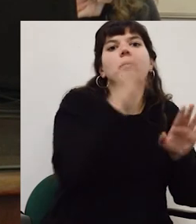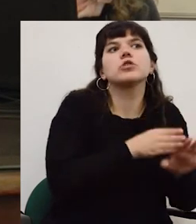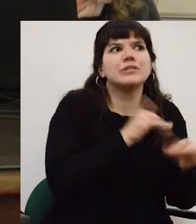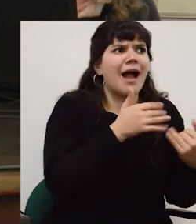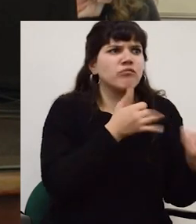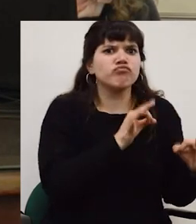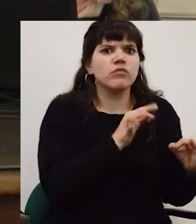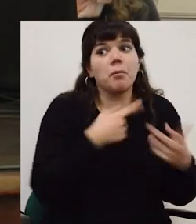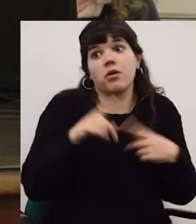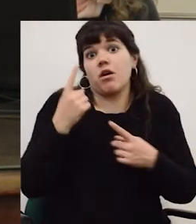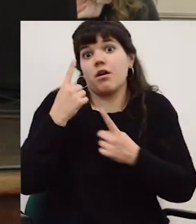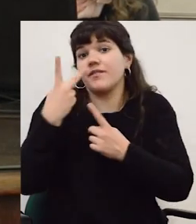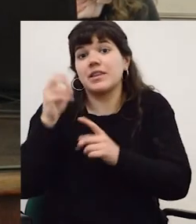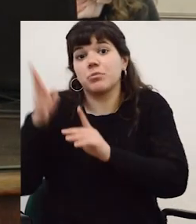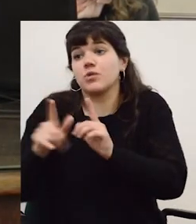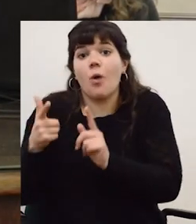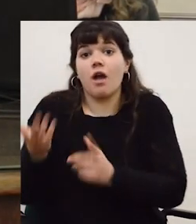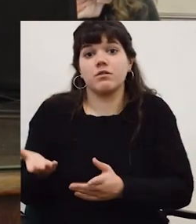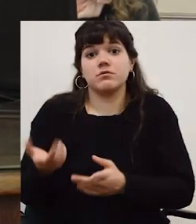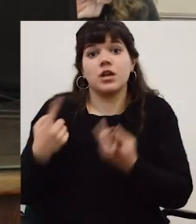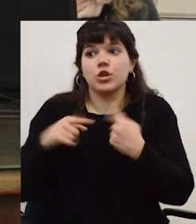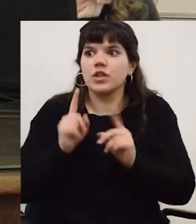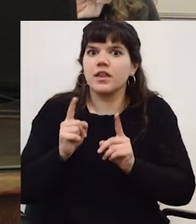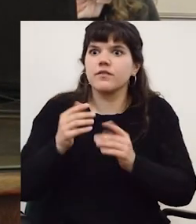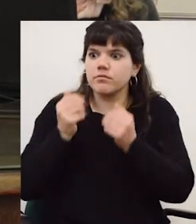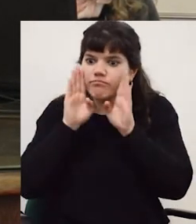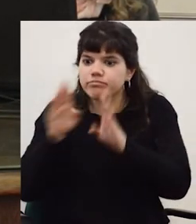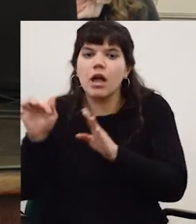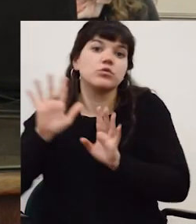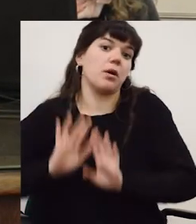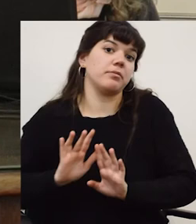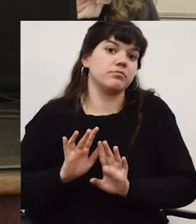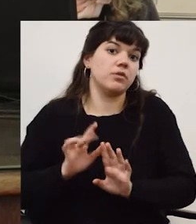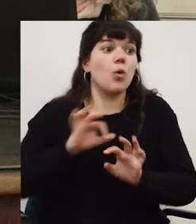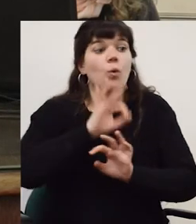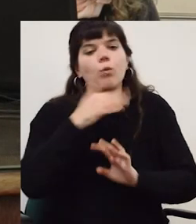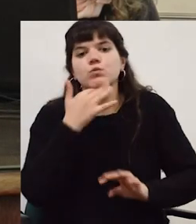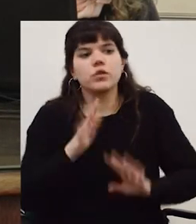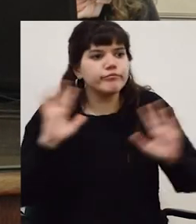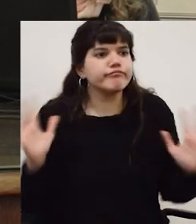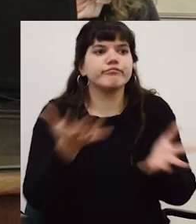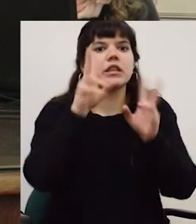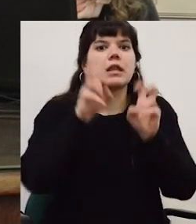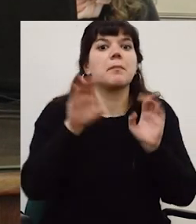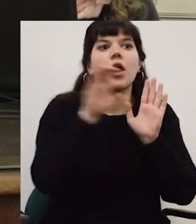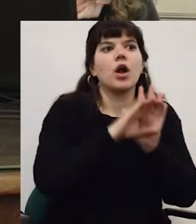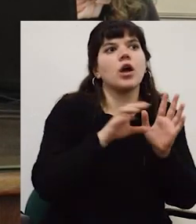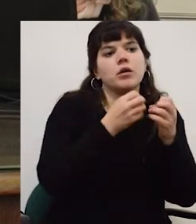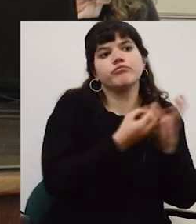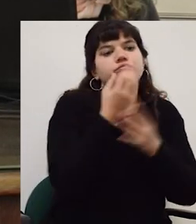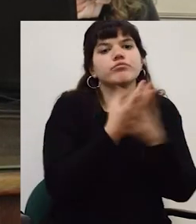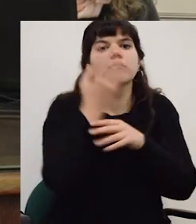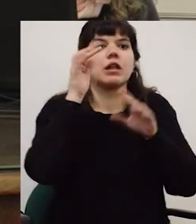respuesta es bueno pero ya casi el 80 lo tiene bueno pero hay un 20 que no entonces capaz que puede haber una línea política de impulso a eso